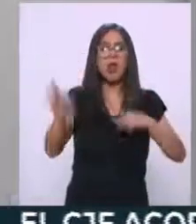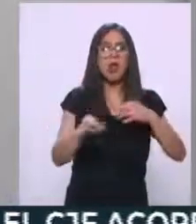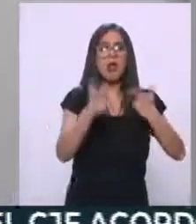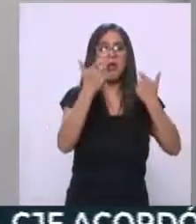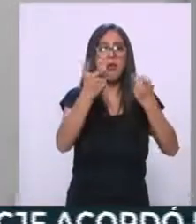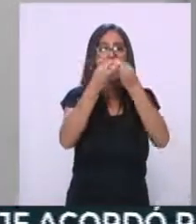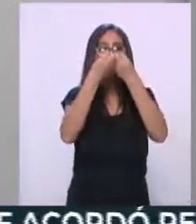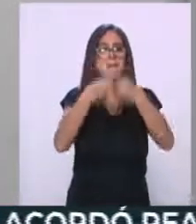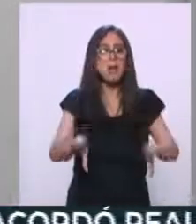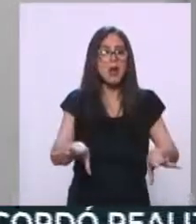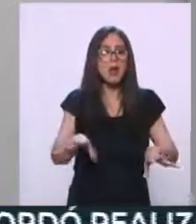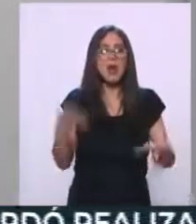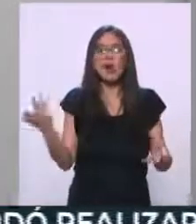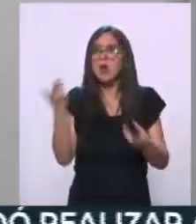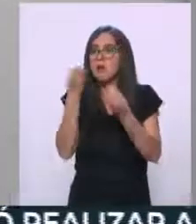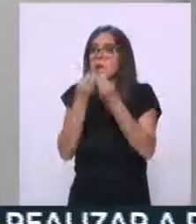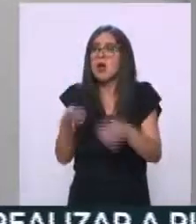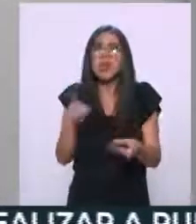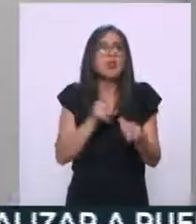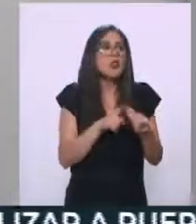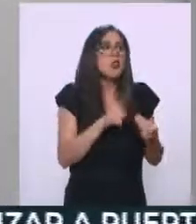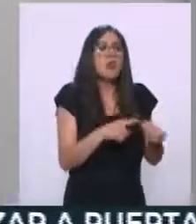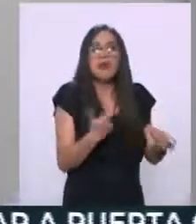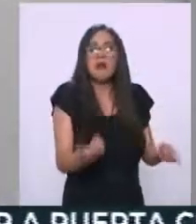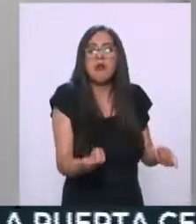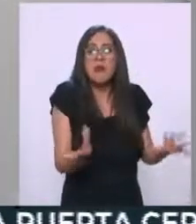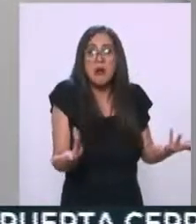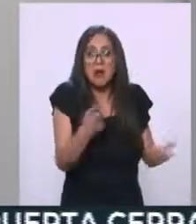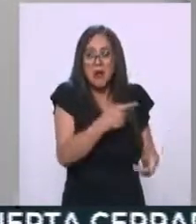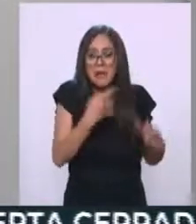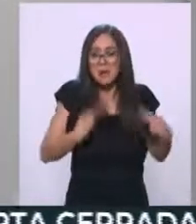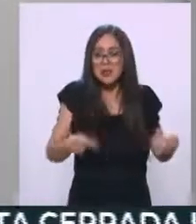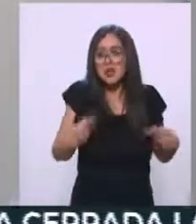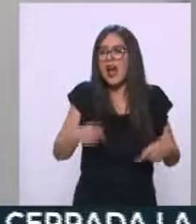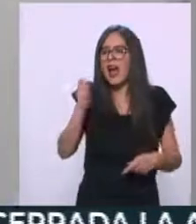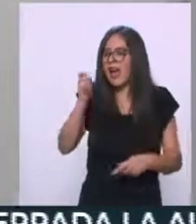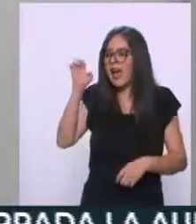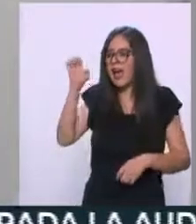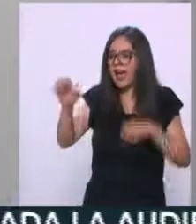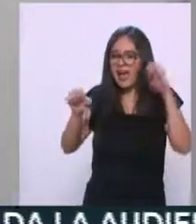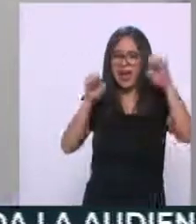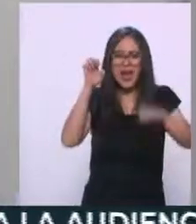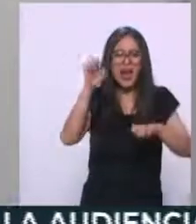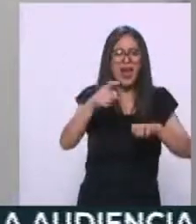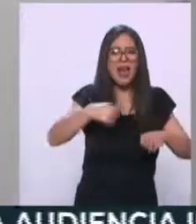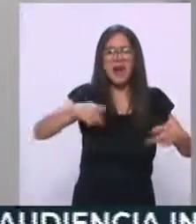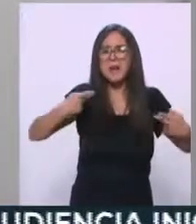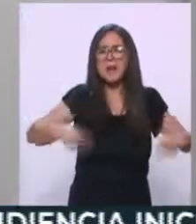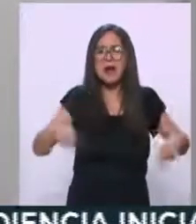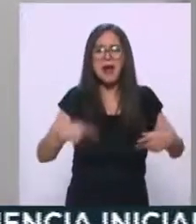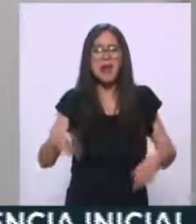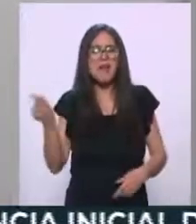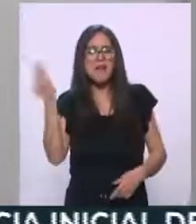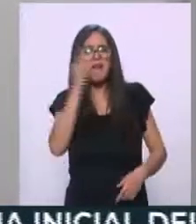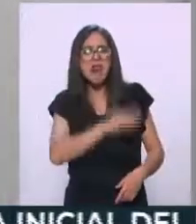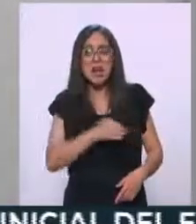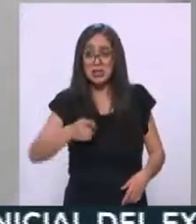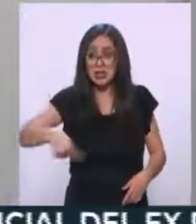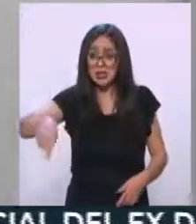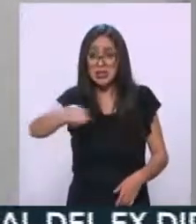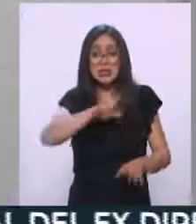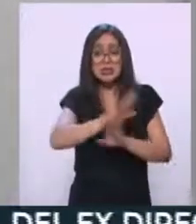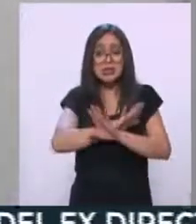recuperar porque es irrastreable. Entonces, pues a estos hackers se les ocurrió engañar a la gente, diciendo que iban a resarcir